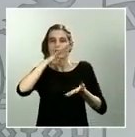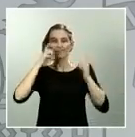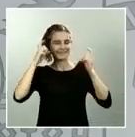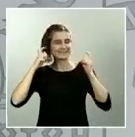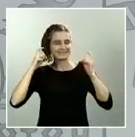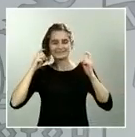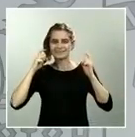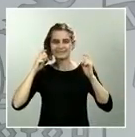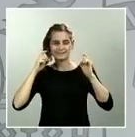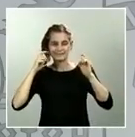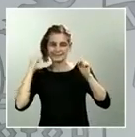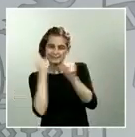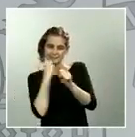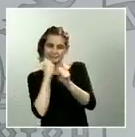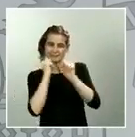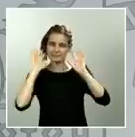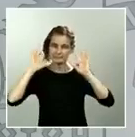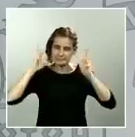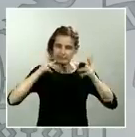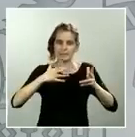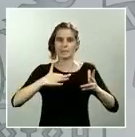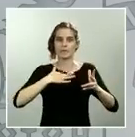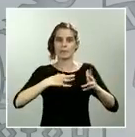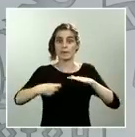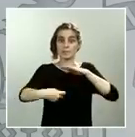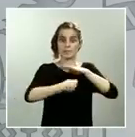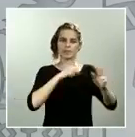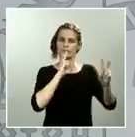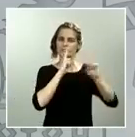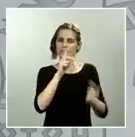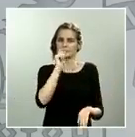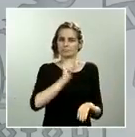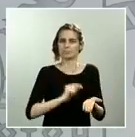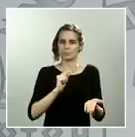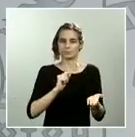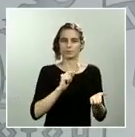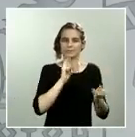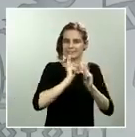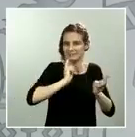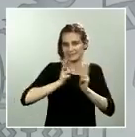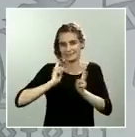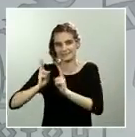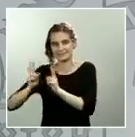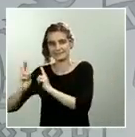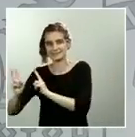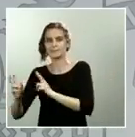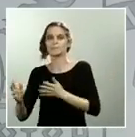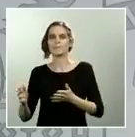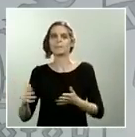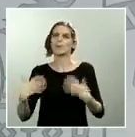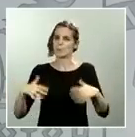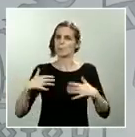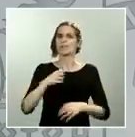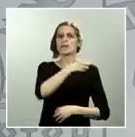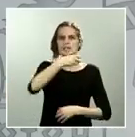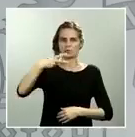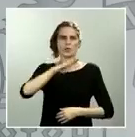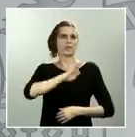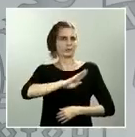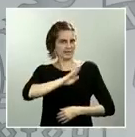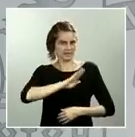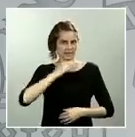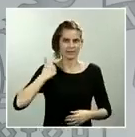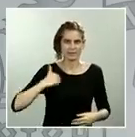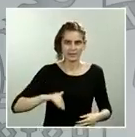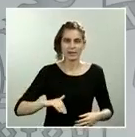solicitudes en el menor plazo de tiempo posible. Hay ya un gran volumen de resoluciones que se han planteado y en este momento se está